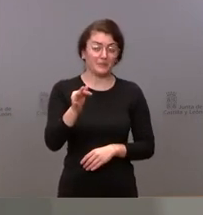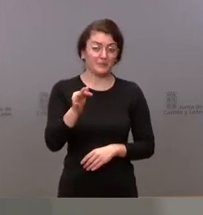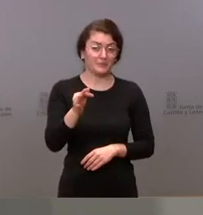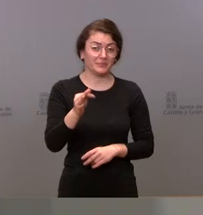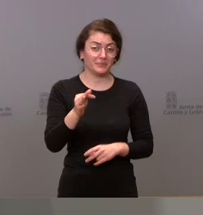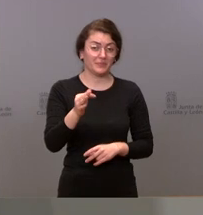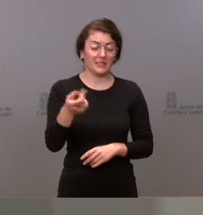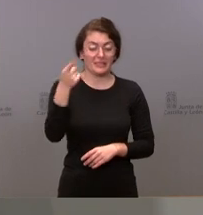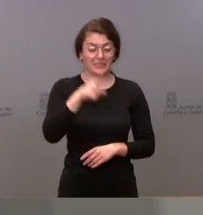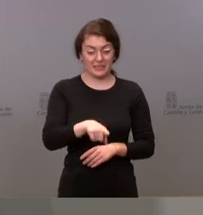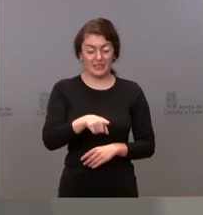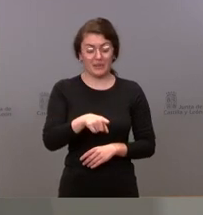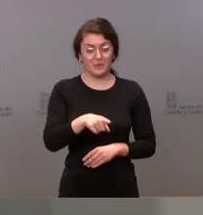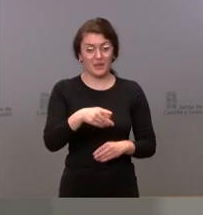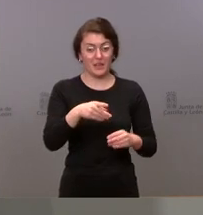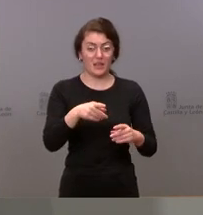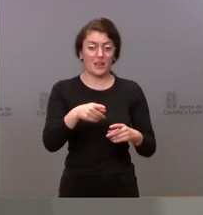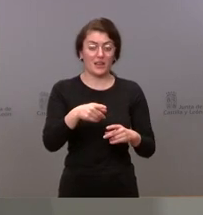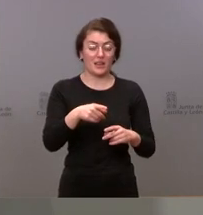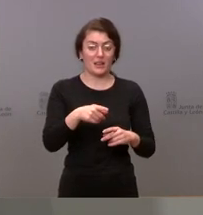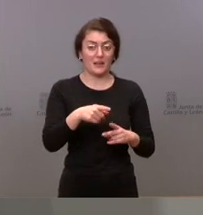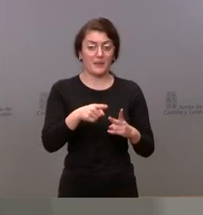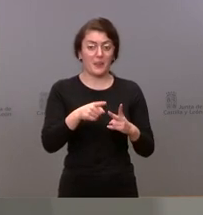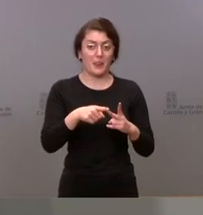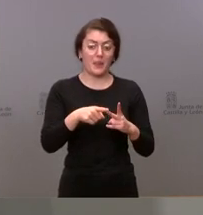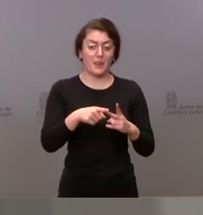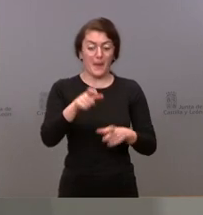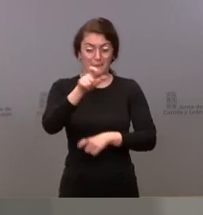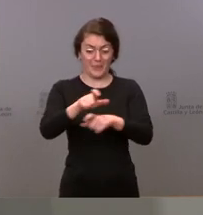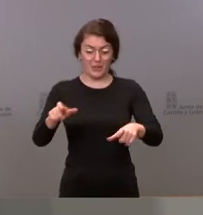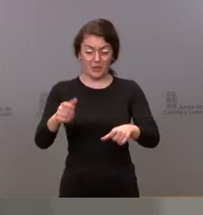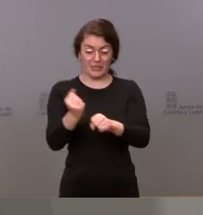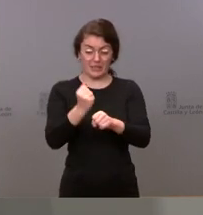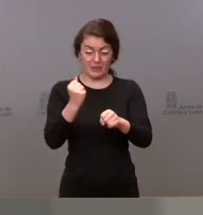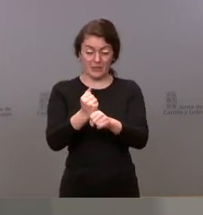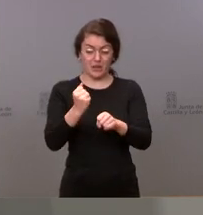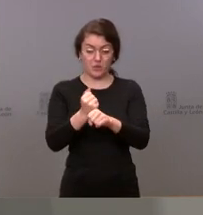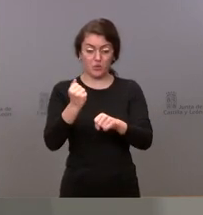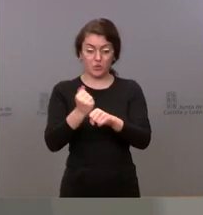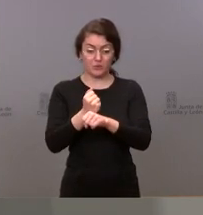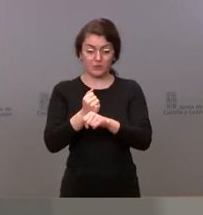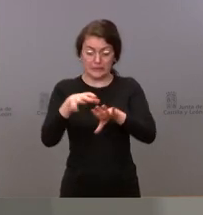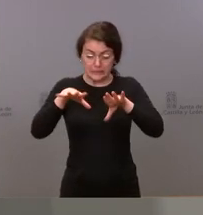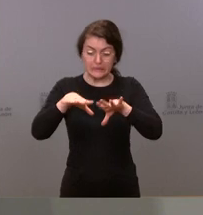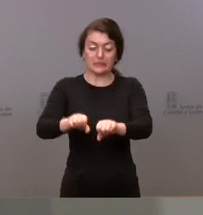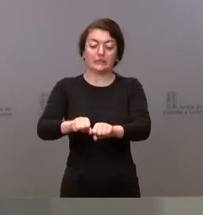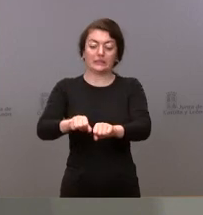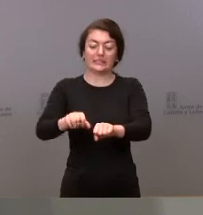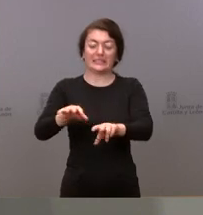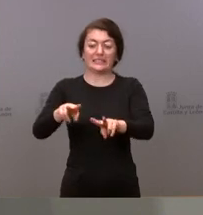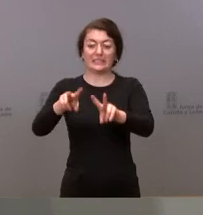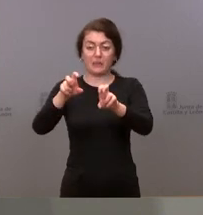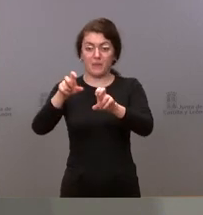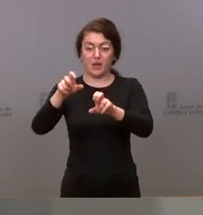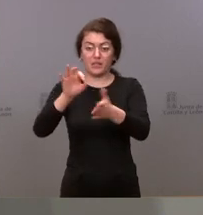que podamos liberar a algunas personas que podíamos tener concentradas las actividades precisamente para la actividad de servicio de atención